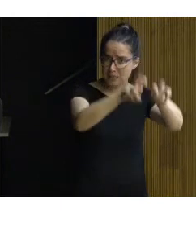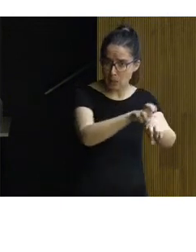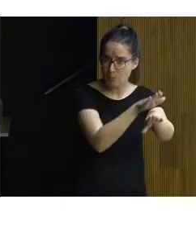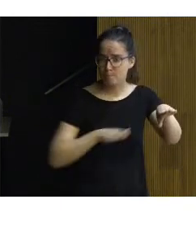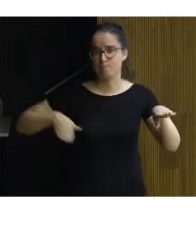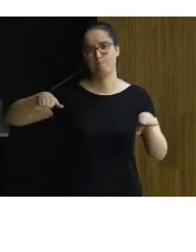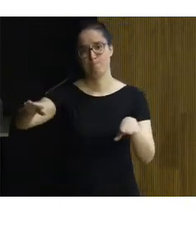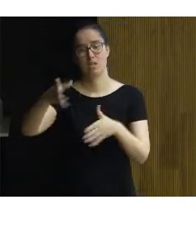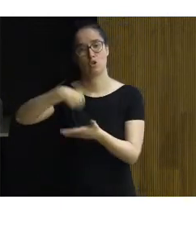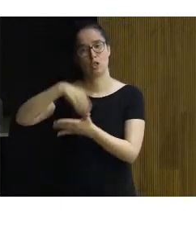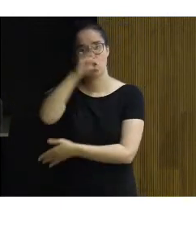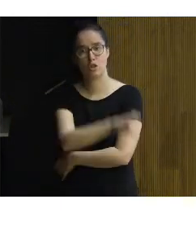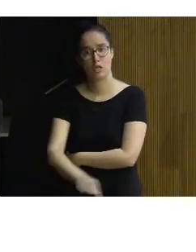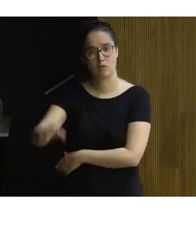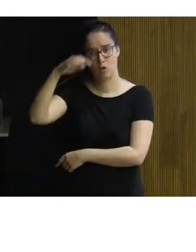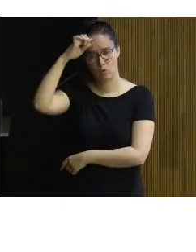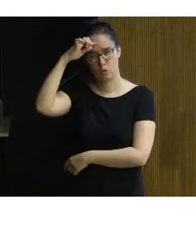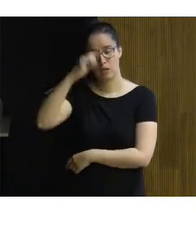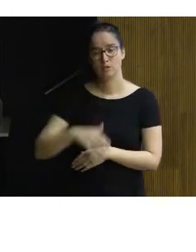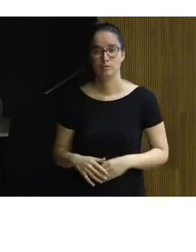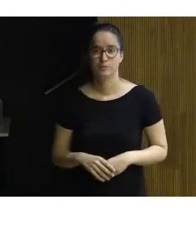del contenido científico y cultural.